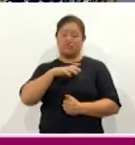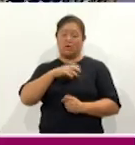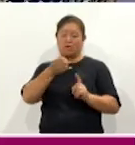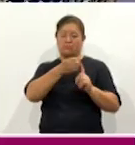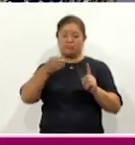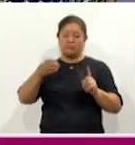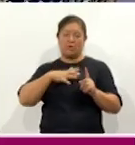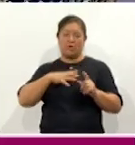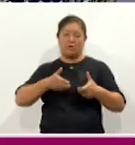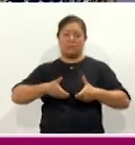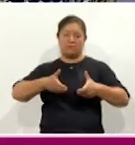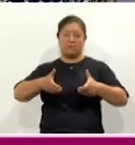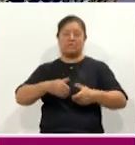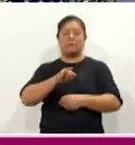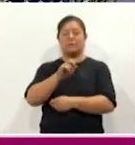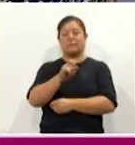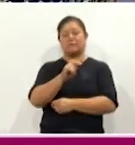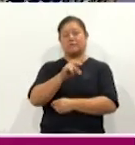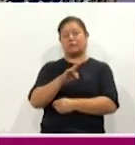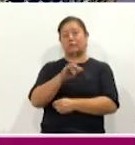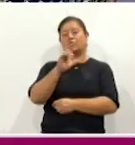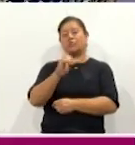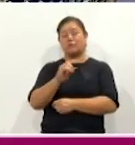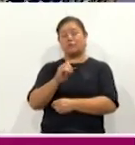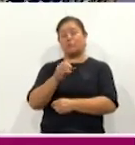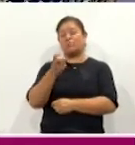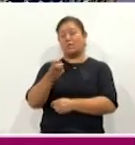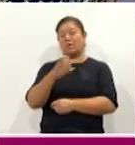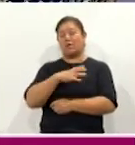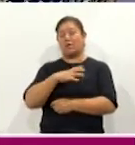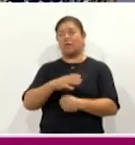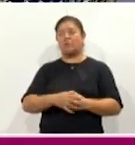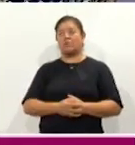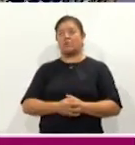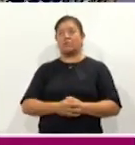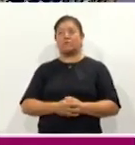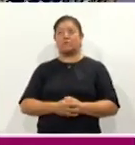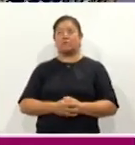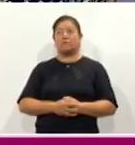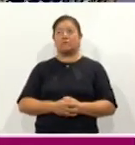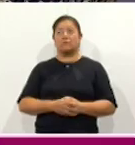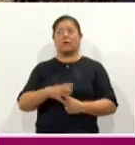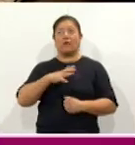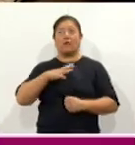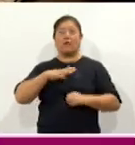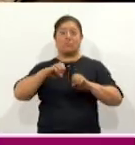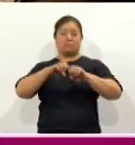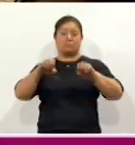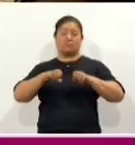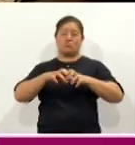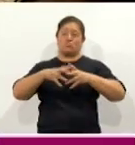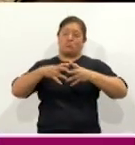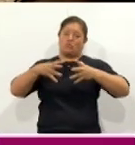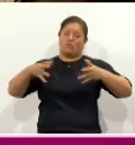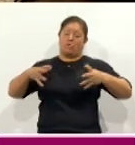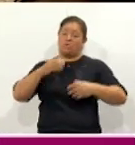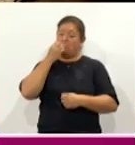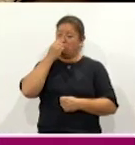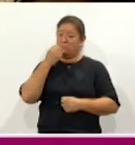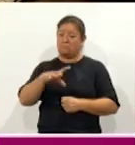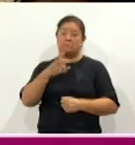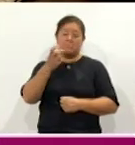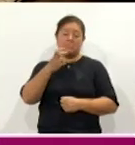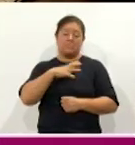que se encuentra en Istulco. Ahí estamos y contamos con todo un gran equipo. Estupendo, pues ahí está toda la